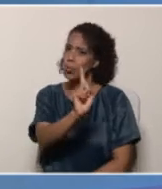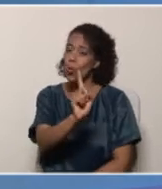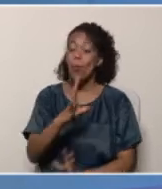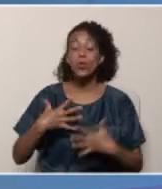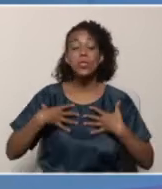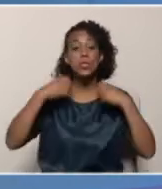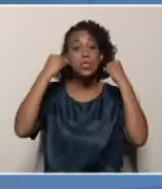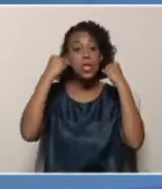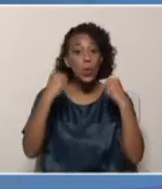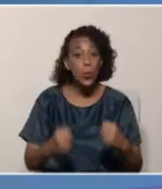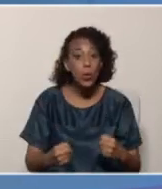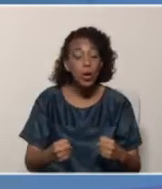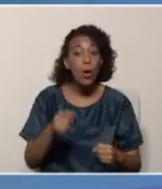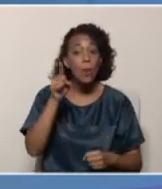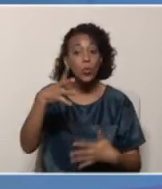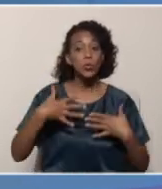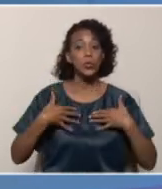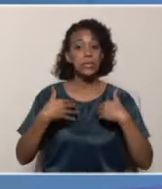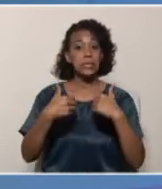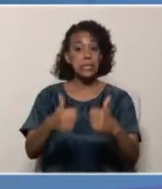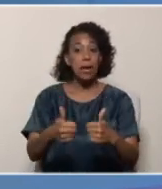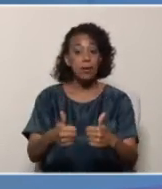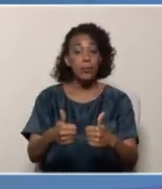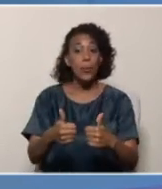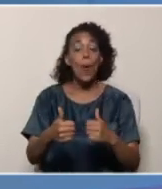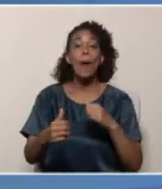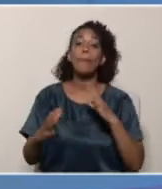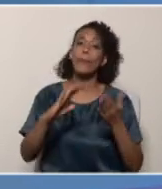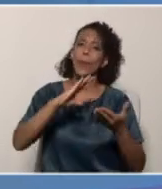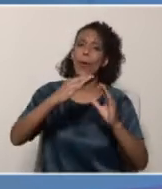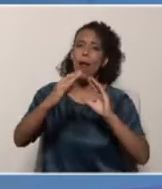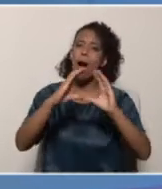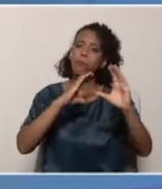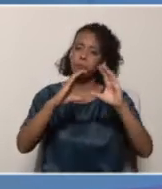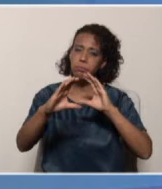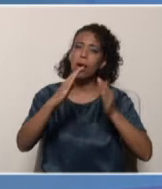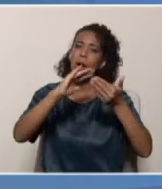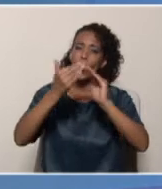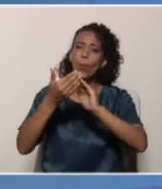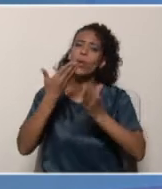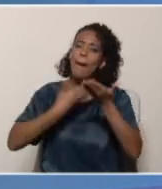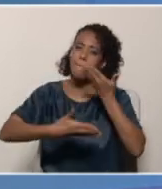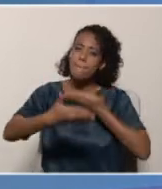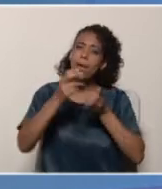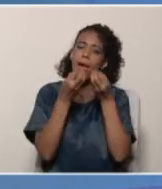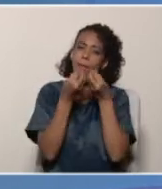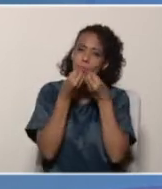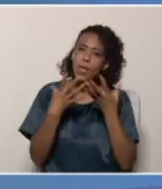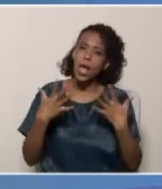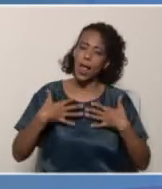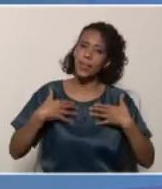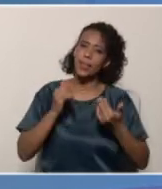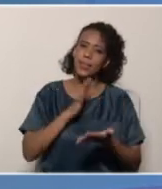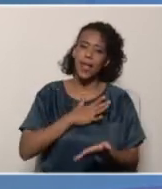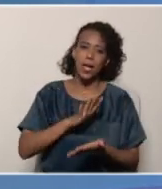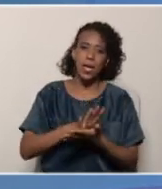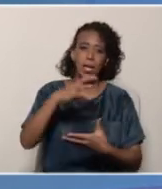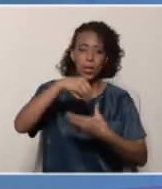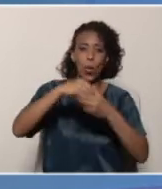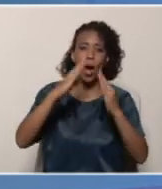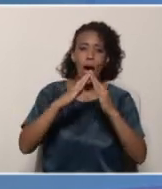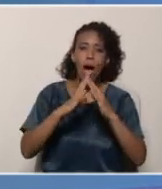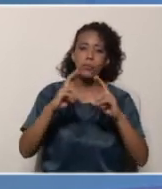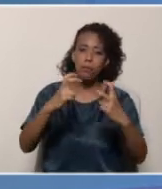su seguridad, por su salud, por la convivencia y, por supuesto, para estimular los valores. Es importante que nos